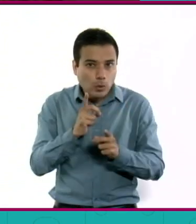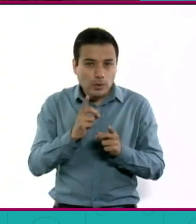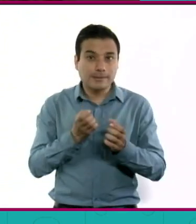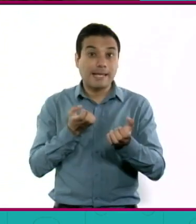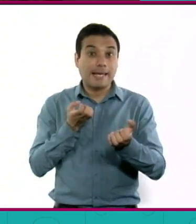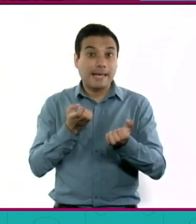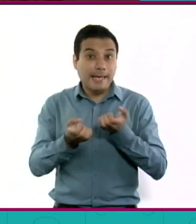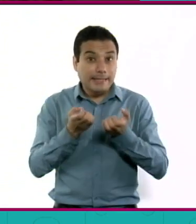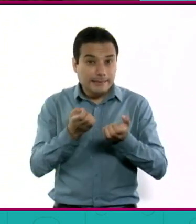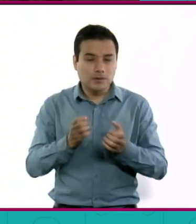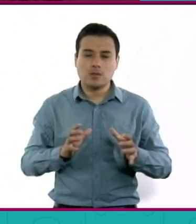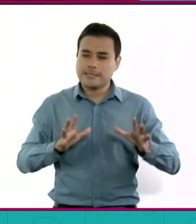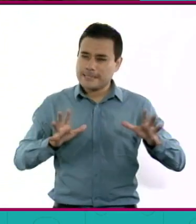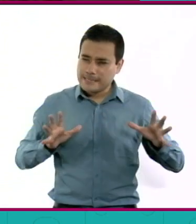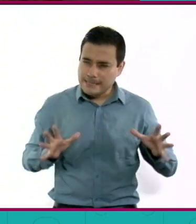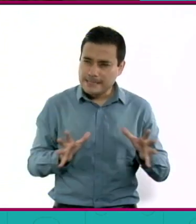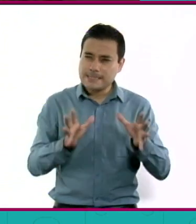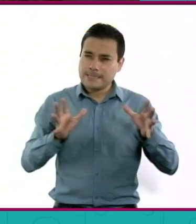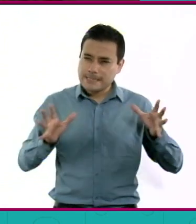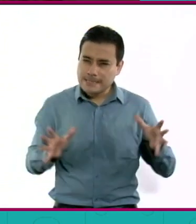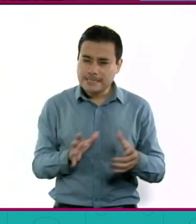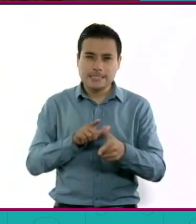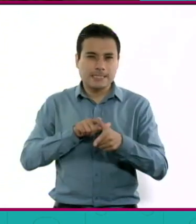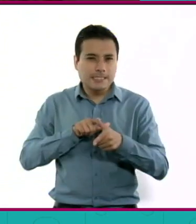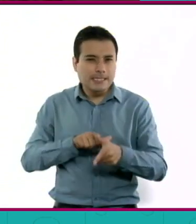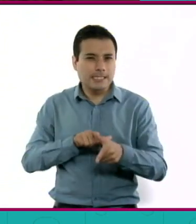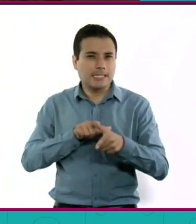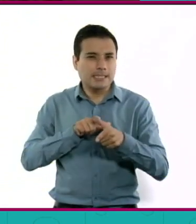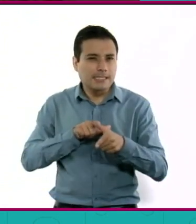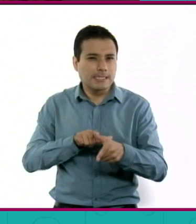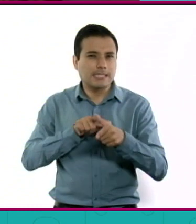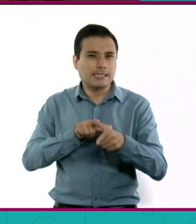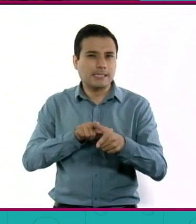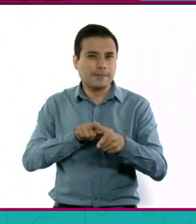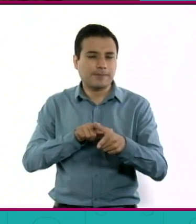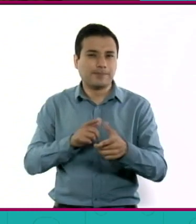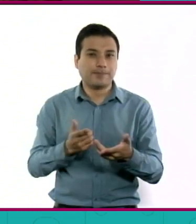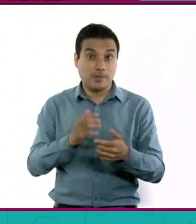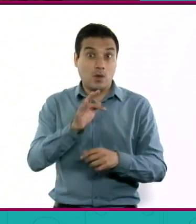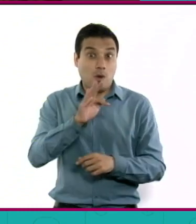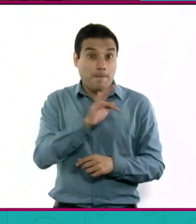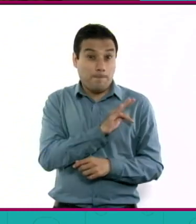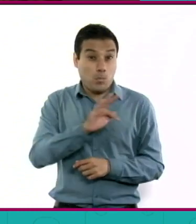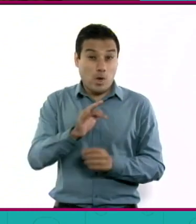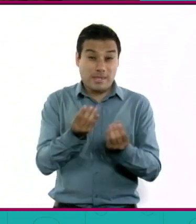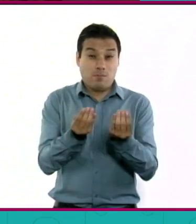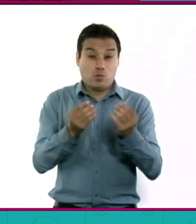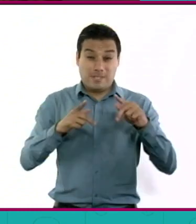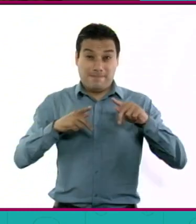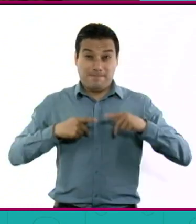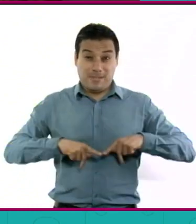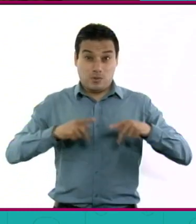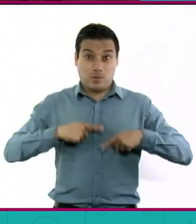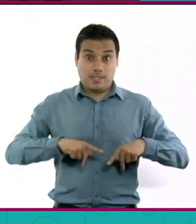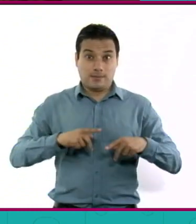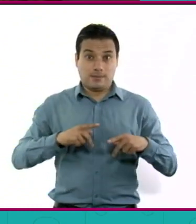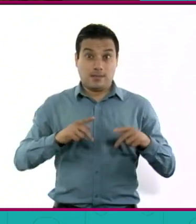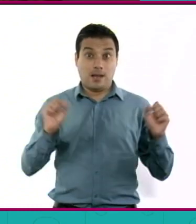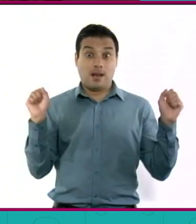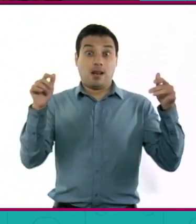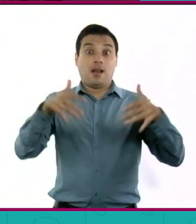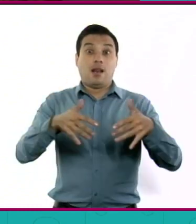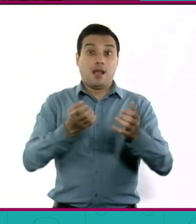no va a ser de muchas gentes a la vez, pero sí es que la gente se mueva más. Se va a incentivar